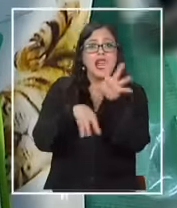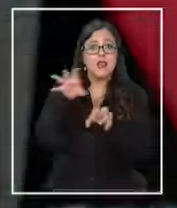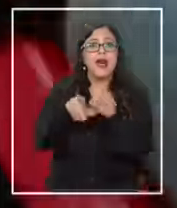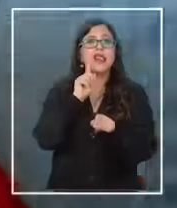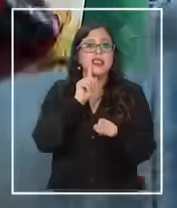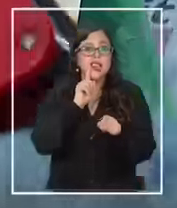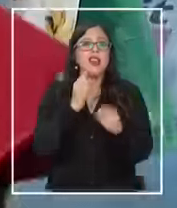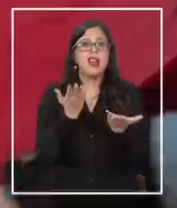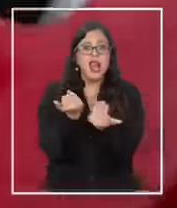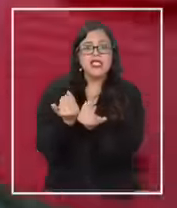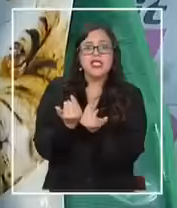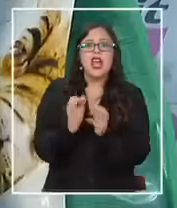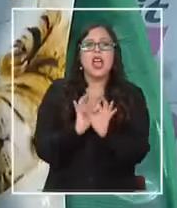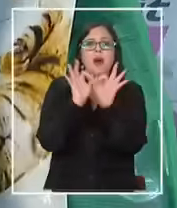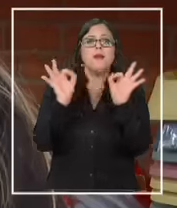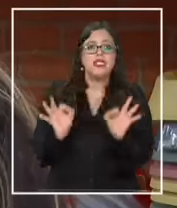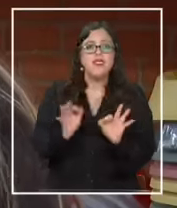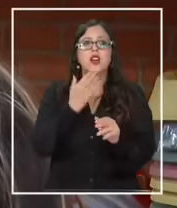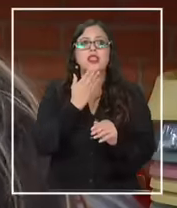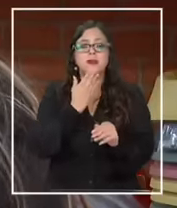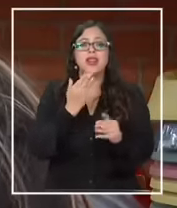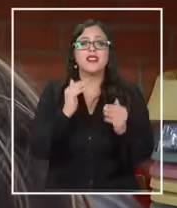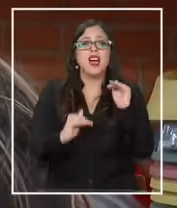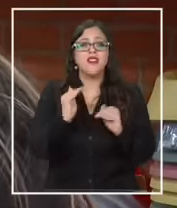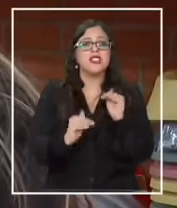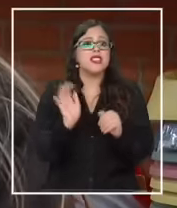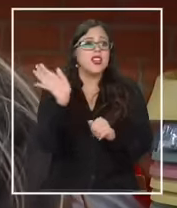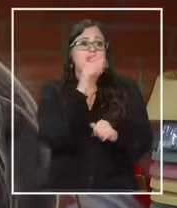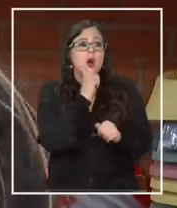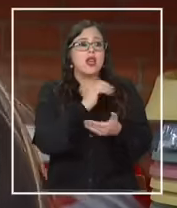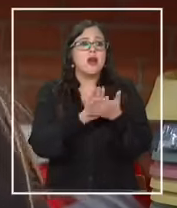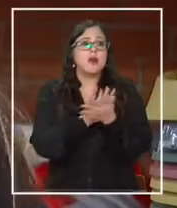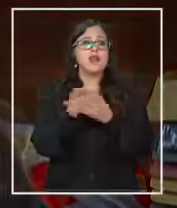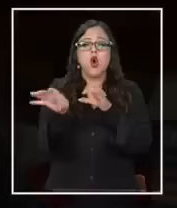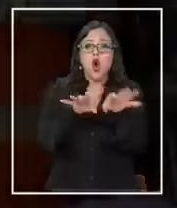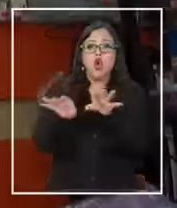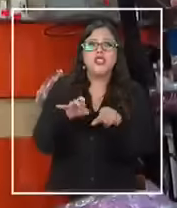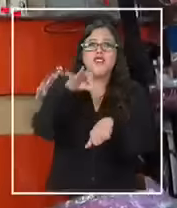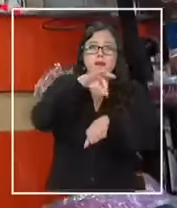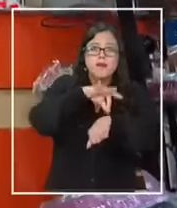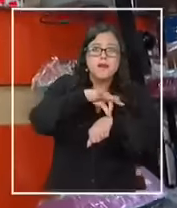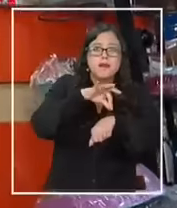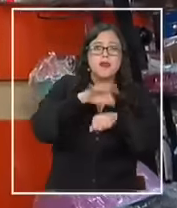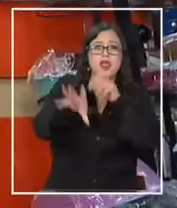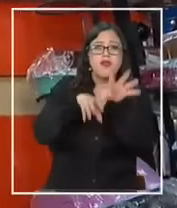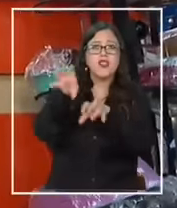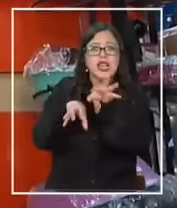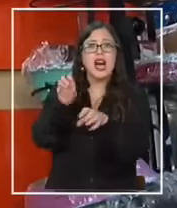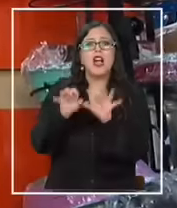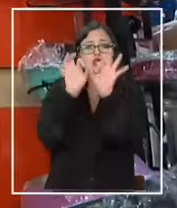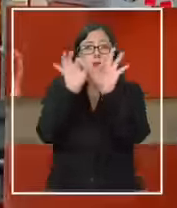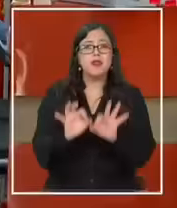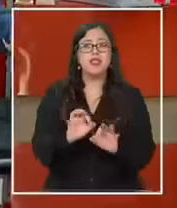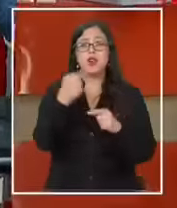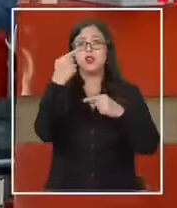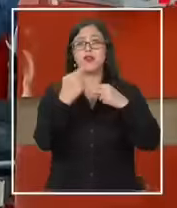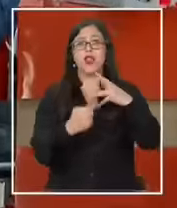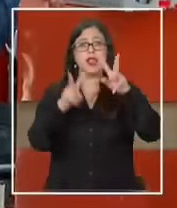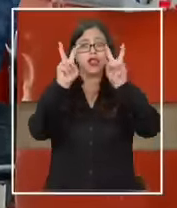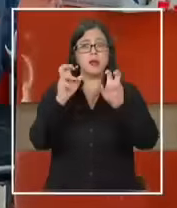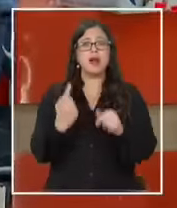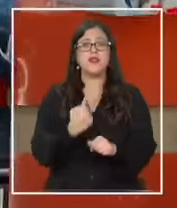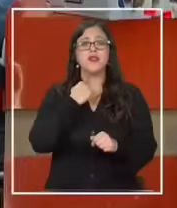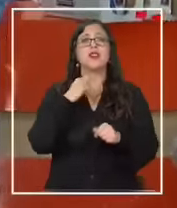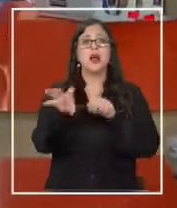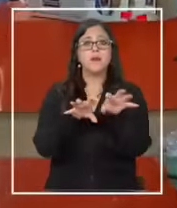y también el tema de la falta de stock como por ejemplo los que son más veterinarios más específicos múltiples factores que han impactado en un producto